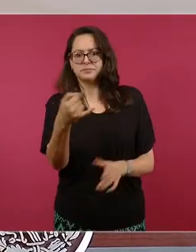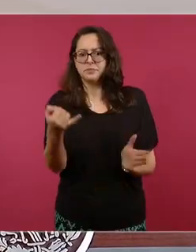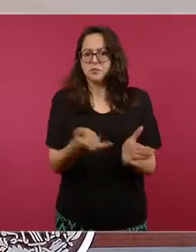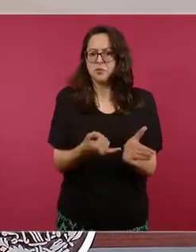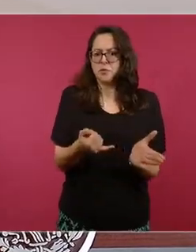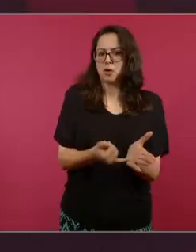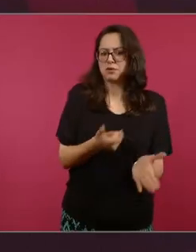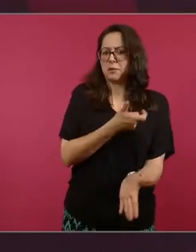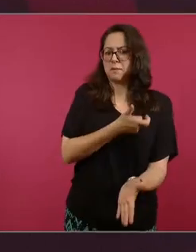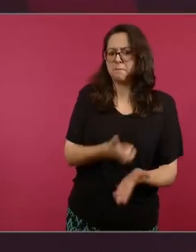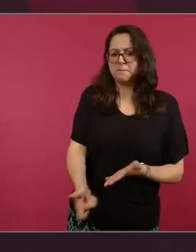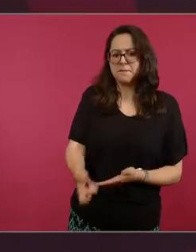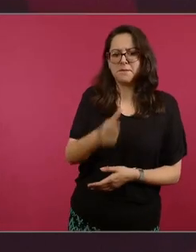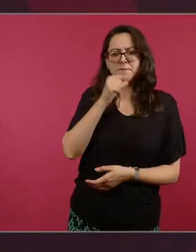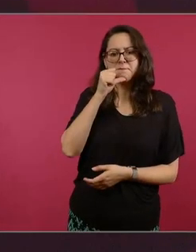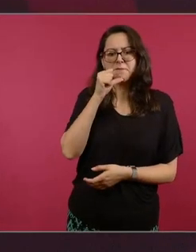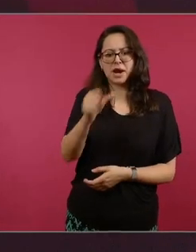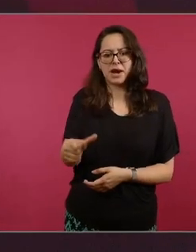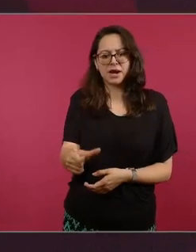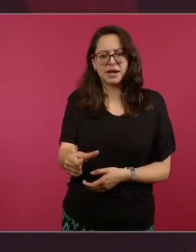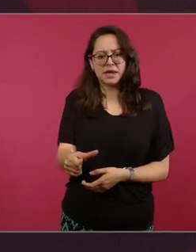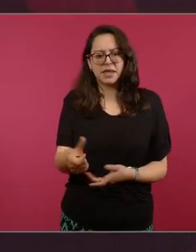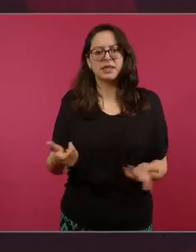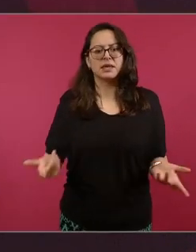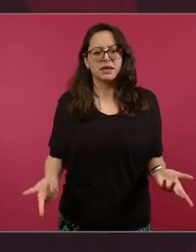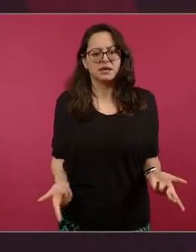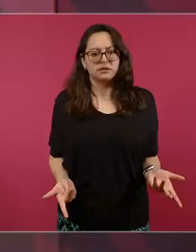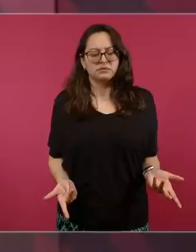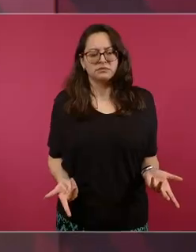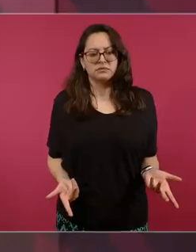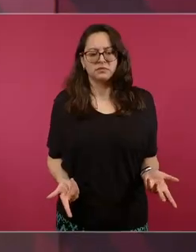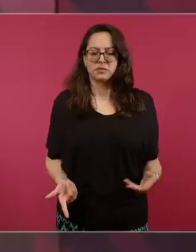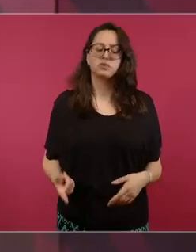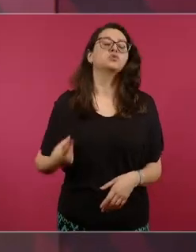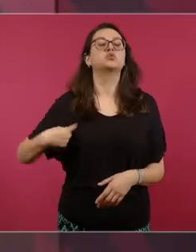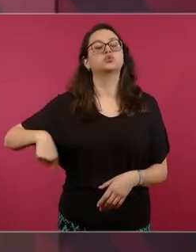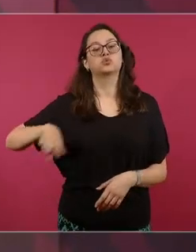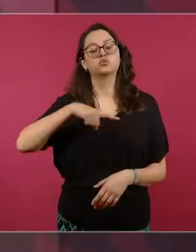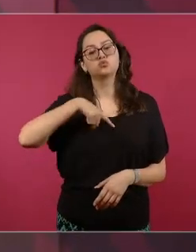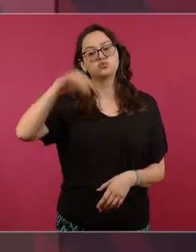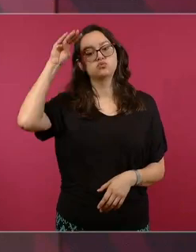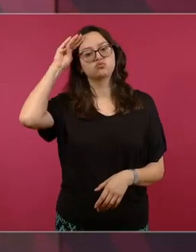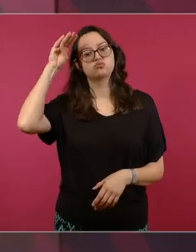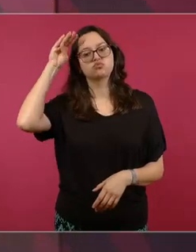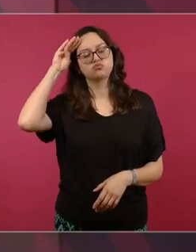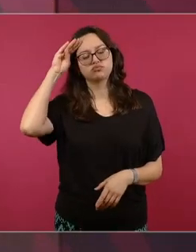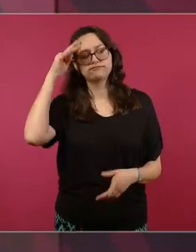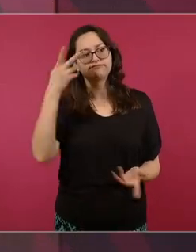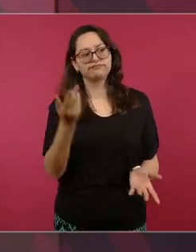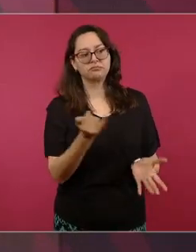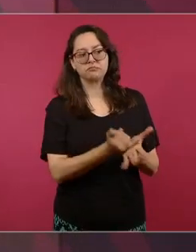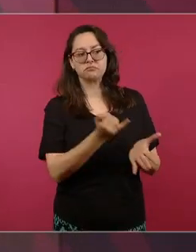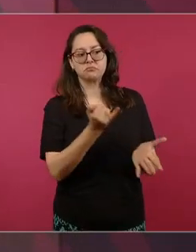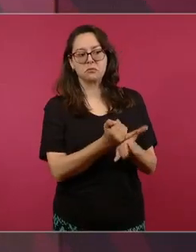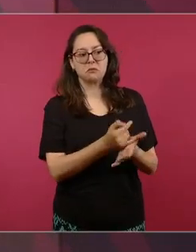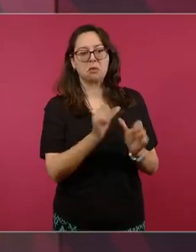y en plantear que íbamos a terminar con los privilegios fiscales